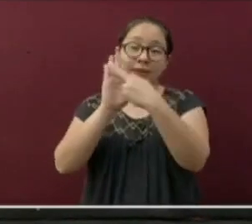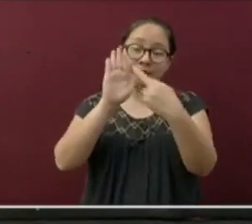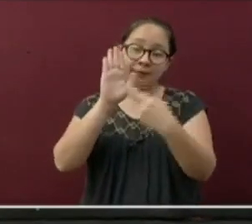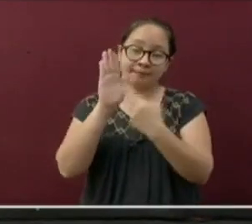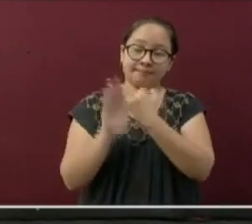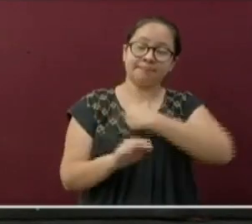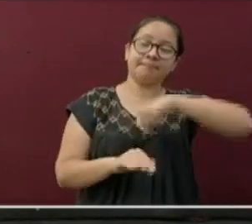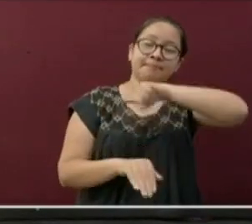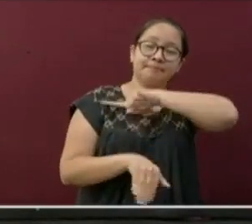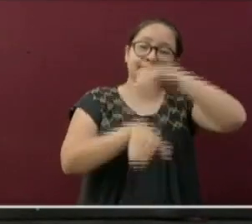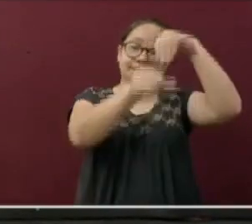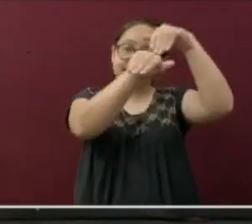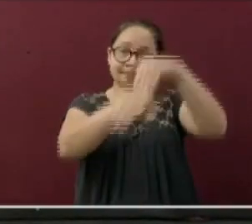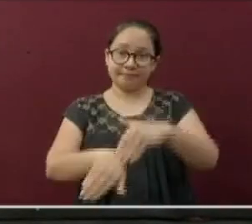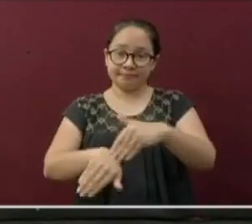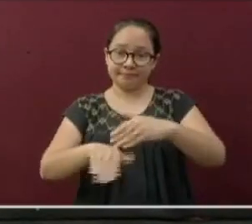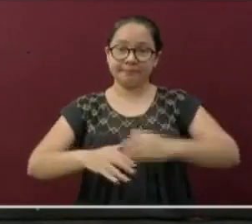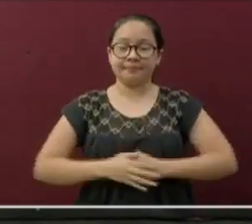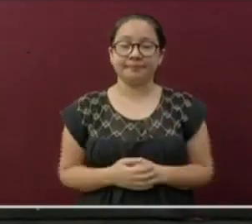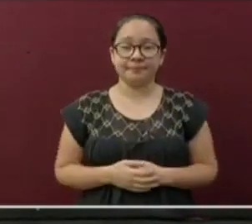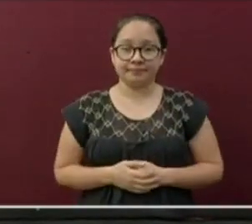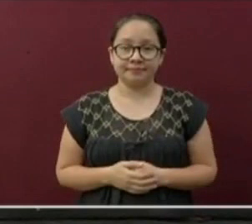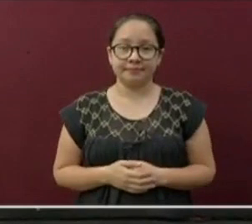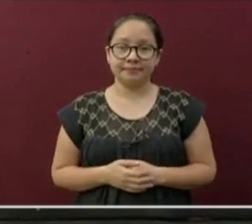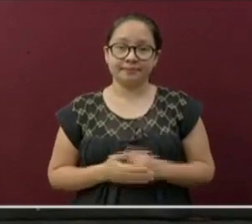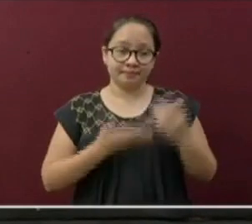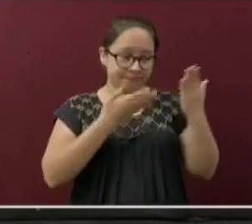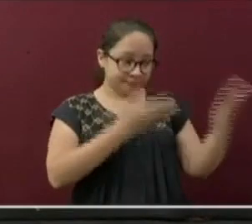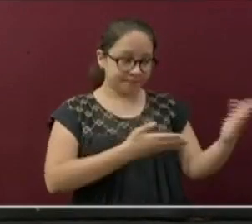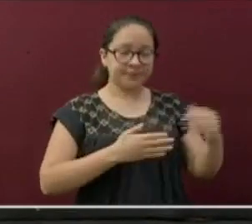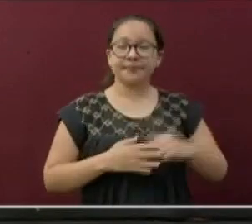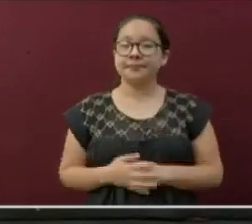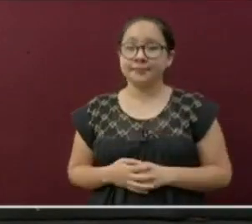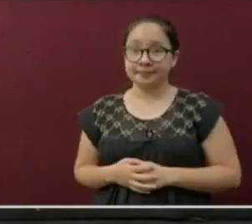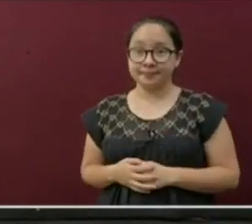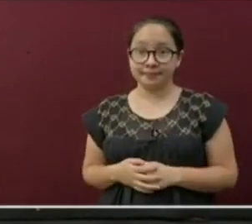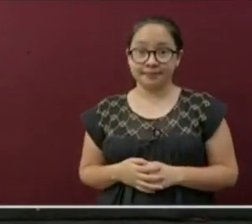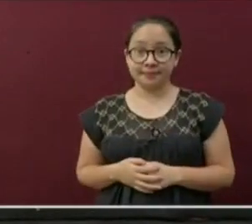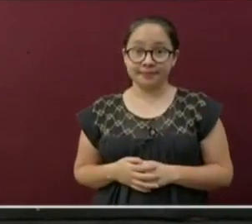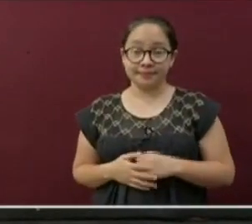aflojar las medidas de protección sanitaria. Adelante, doctora Flores.